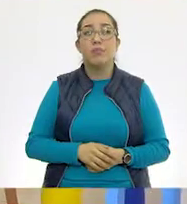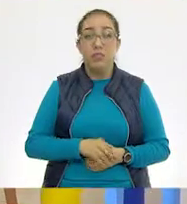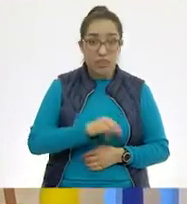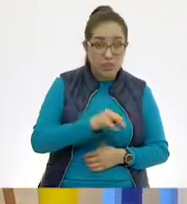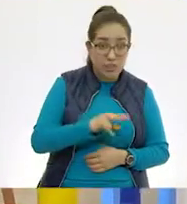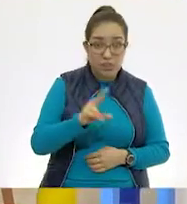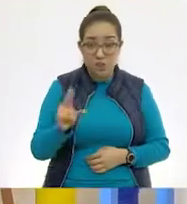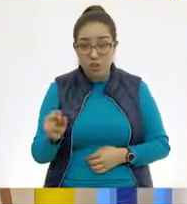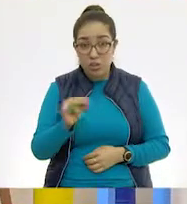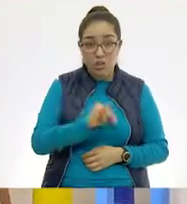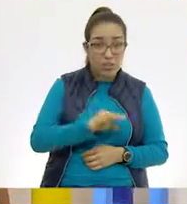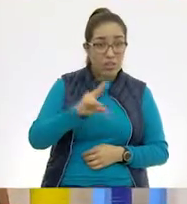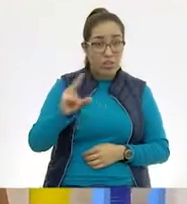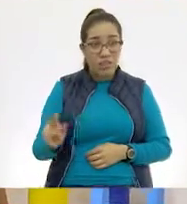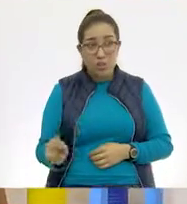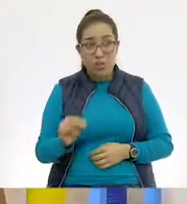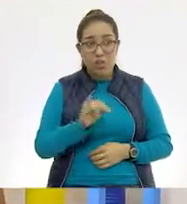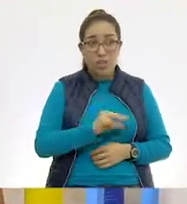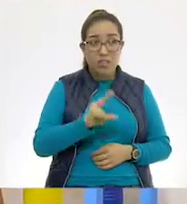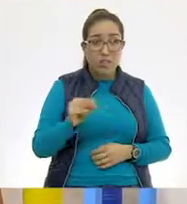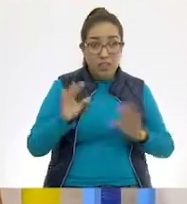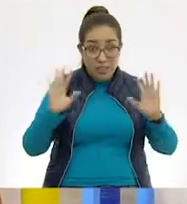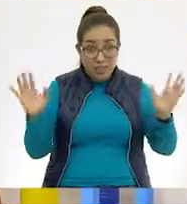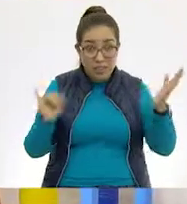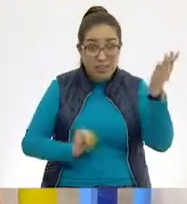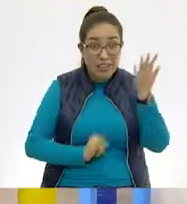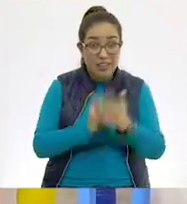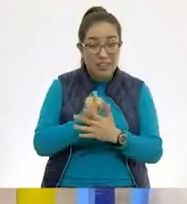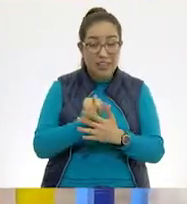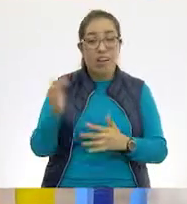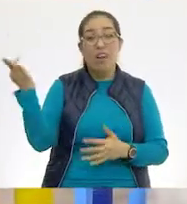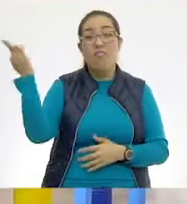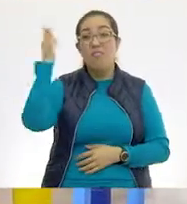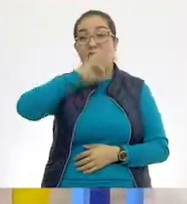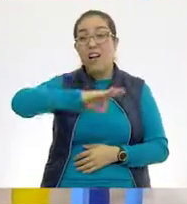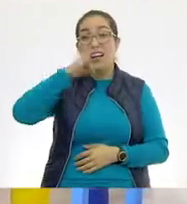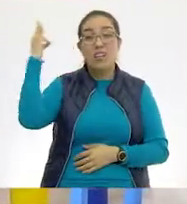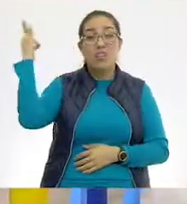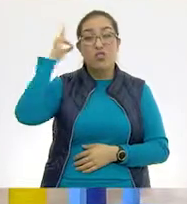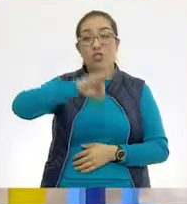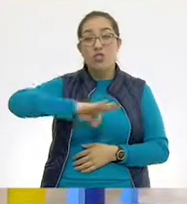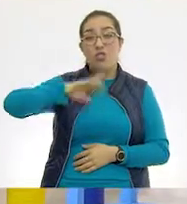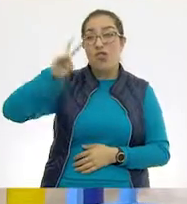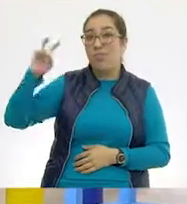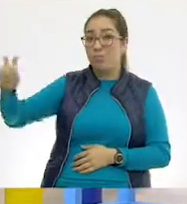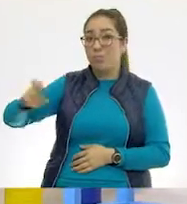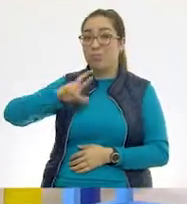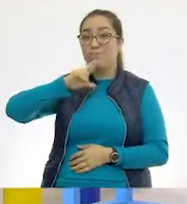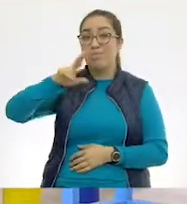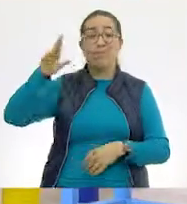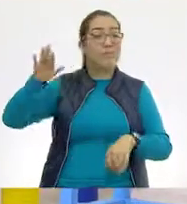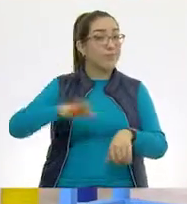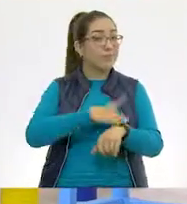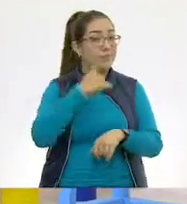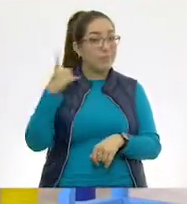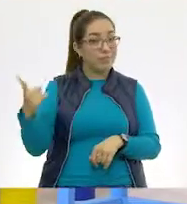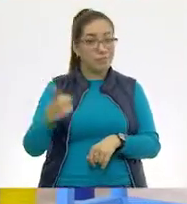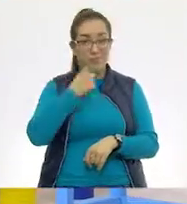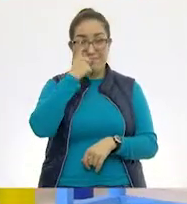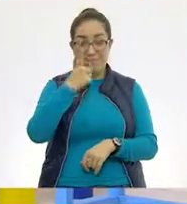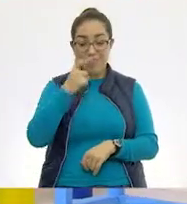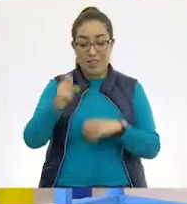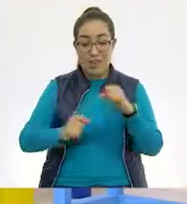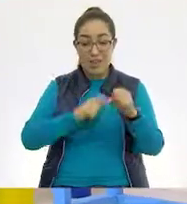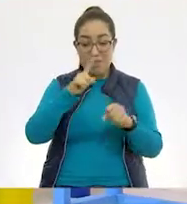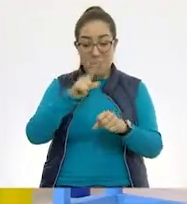es falso, falso. ¿Qué? Decídense. Es falso, tienen razón, es falso porque habíamos dicho que los animales